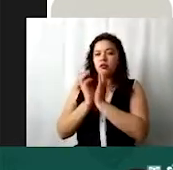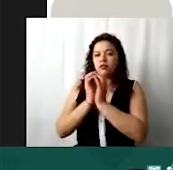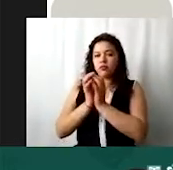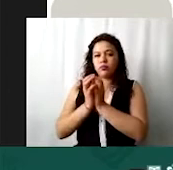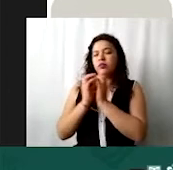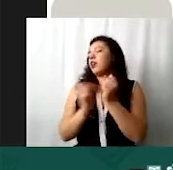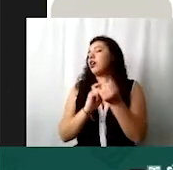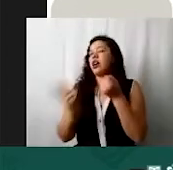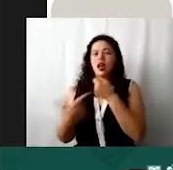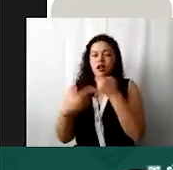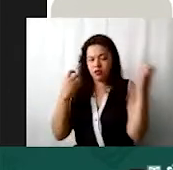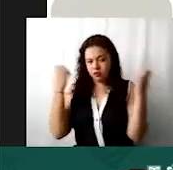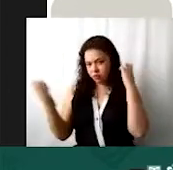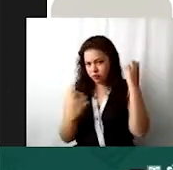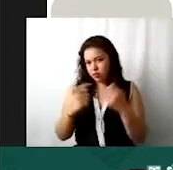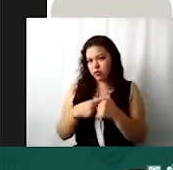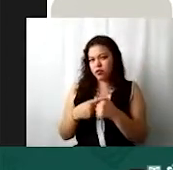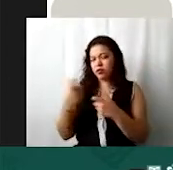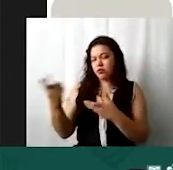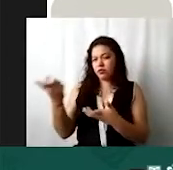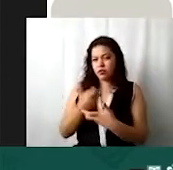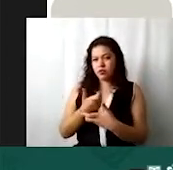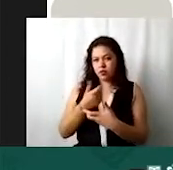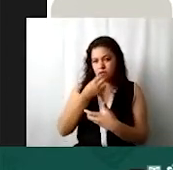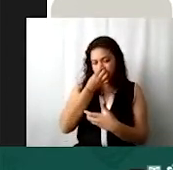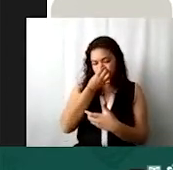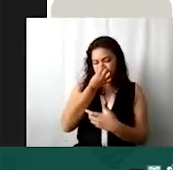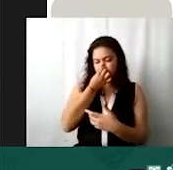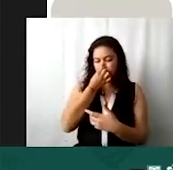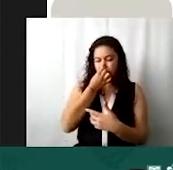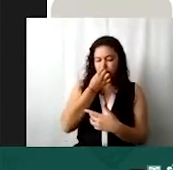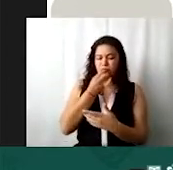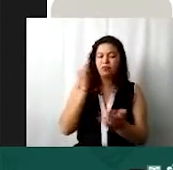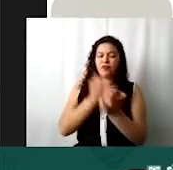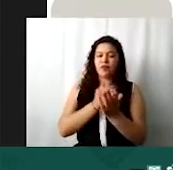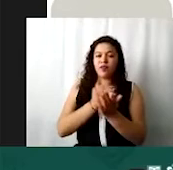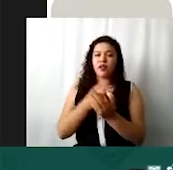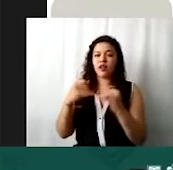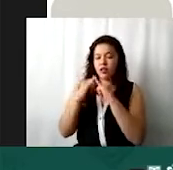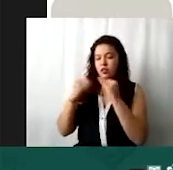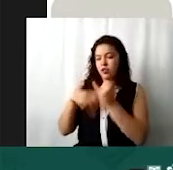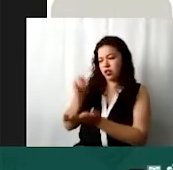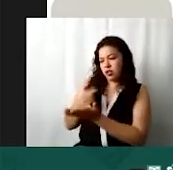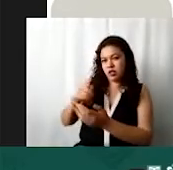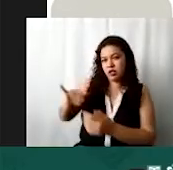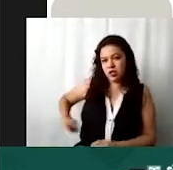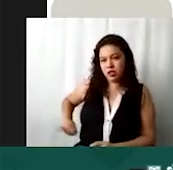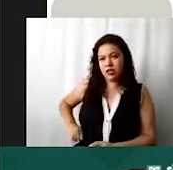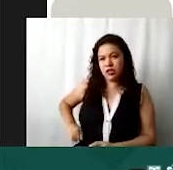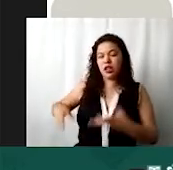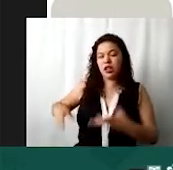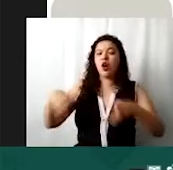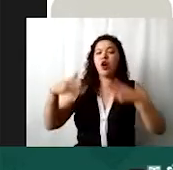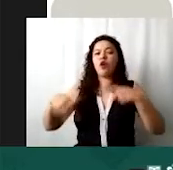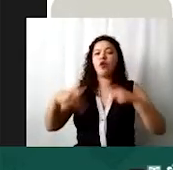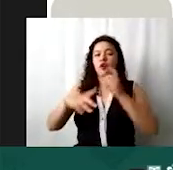algún otro evento. Ingresos financieros. Aquí podemos incluir los intereses de nuestras inversiones o ventas de activos fijos. Entonces